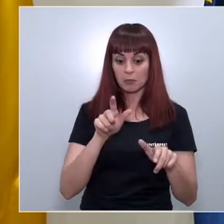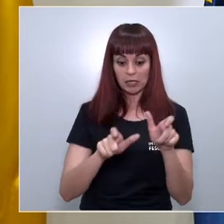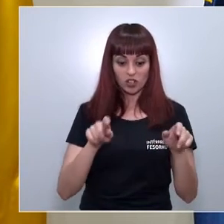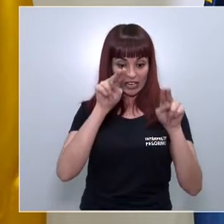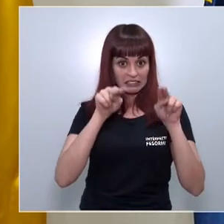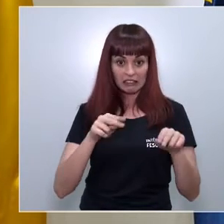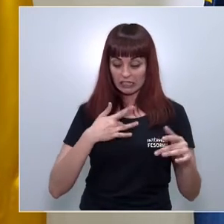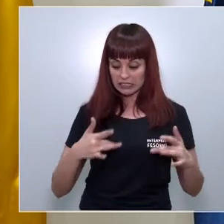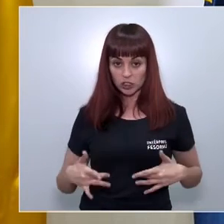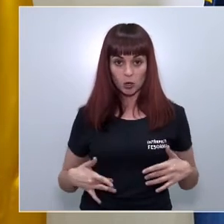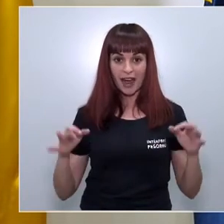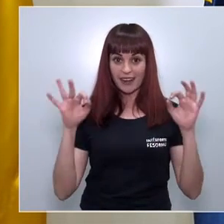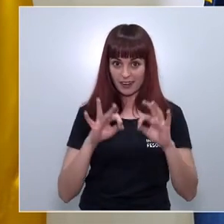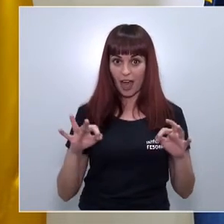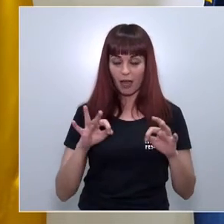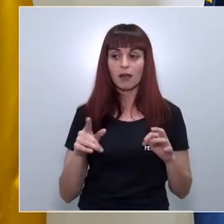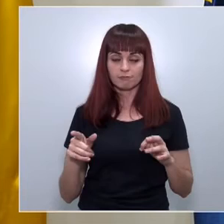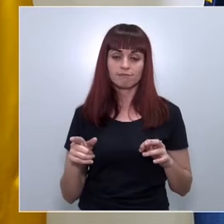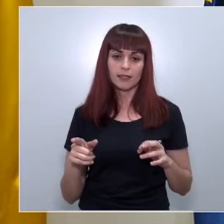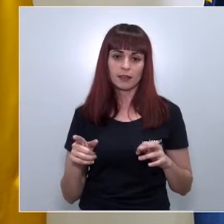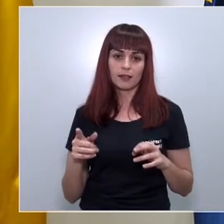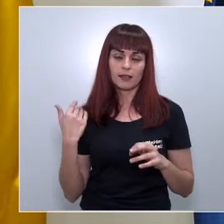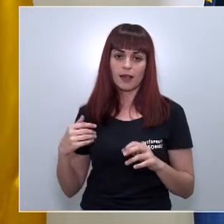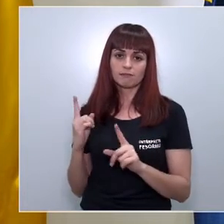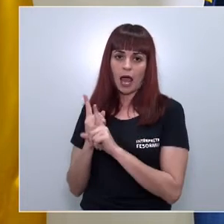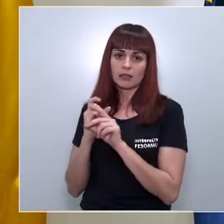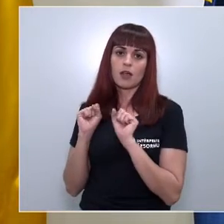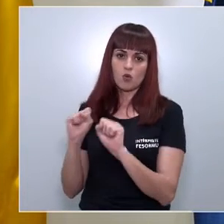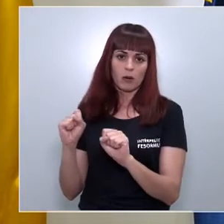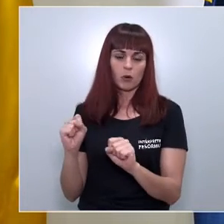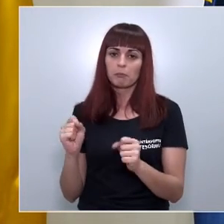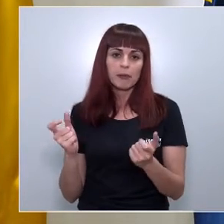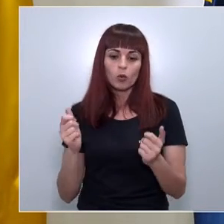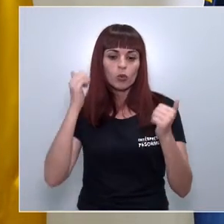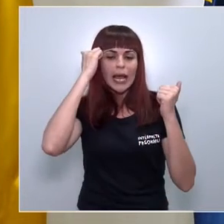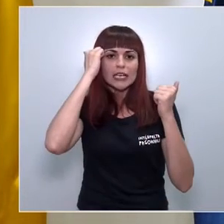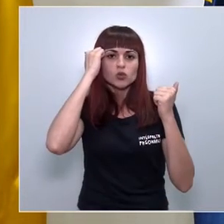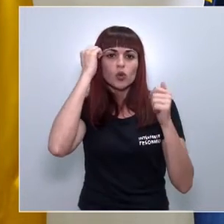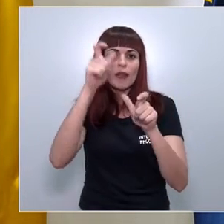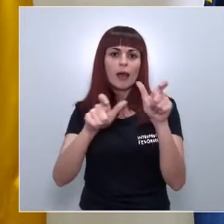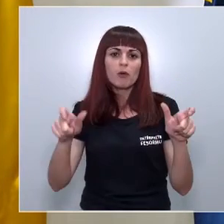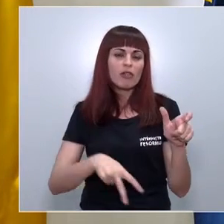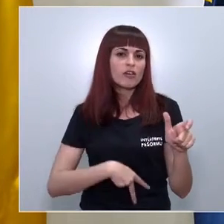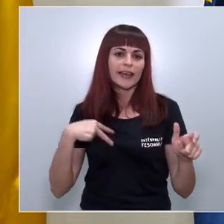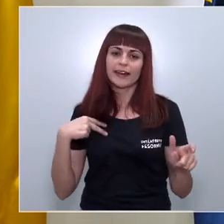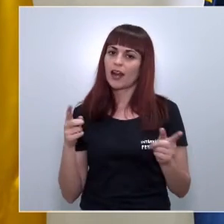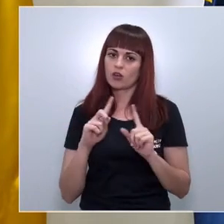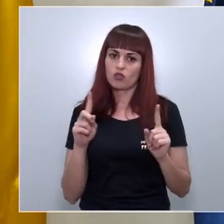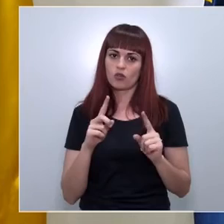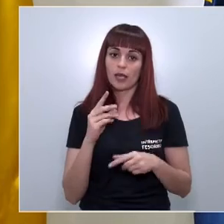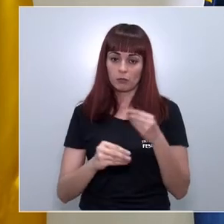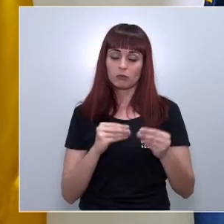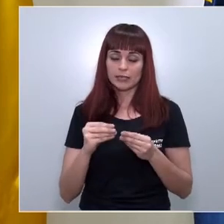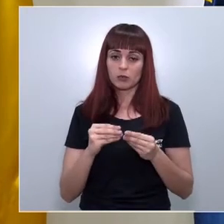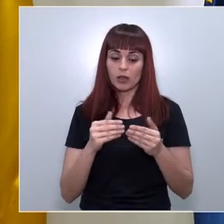principio que no han tenido síntomas y que de pronto han tenido ahora anticuerpos no estamos haciendo un estudio de la población general para ver eso para eso se ha hecho el estudio este de